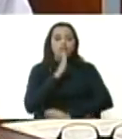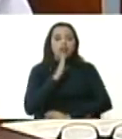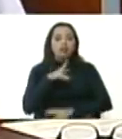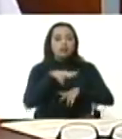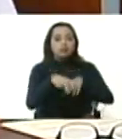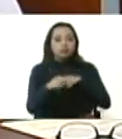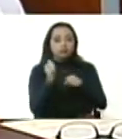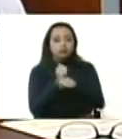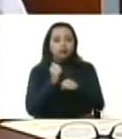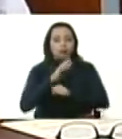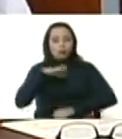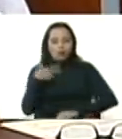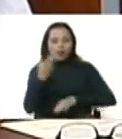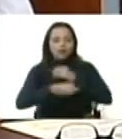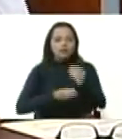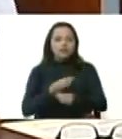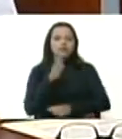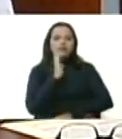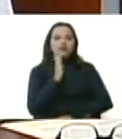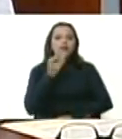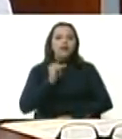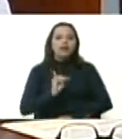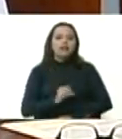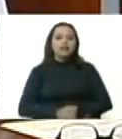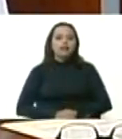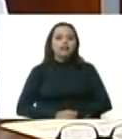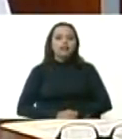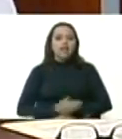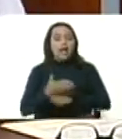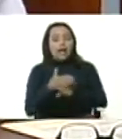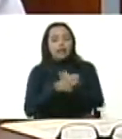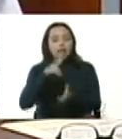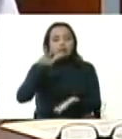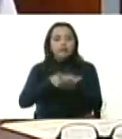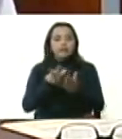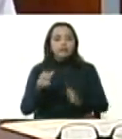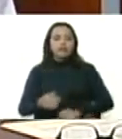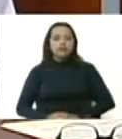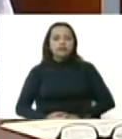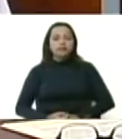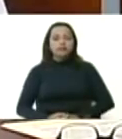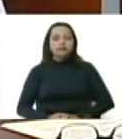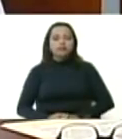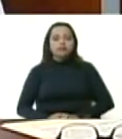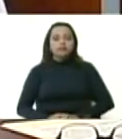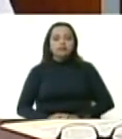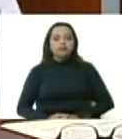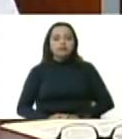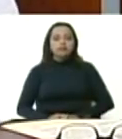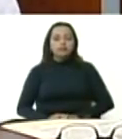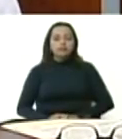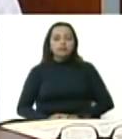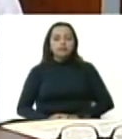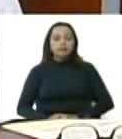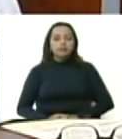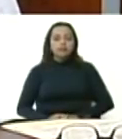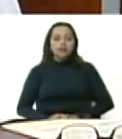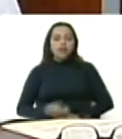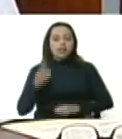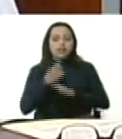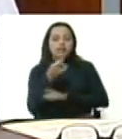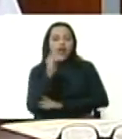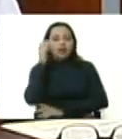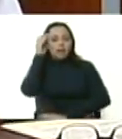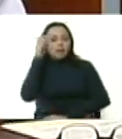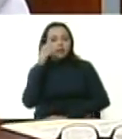hacerlo y esta banca tendría previa aprobación de la ZUNACRI y previa aprobación de la ZUDEBAN tendría la capacidad